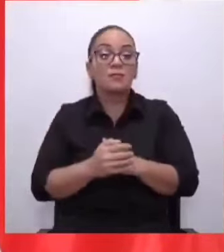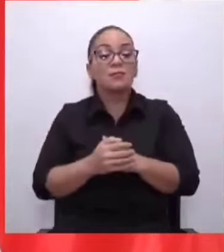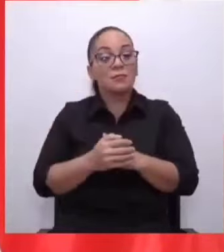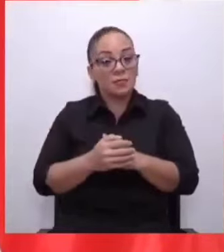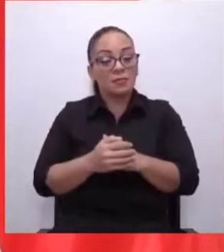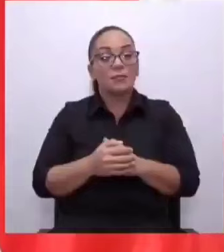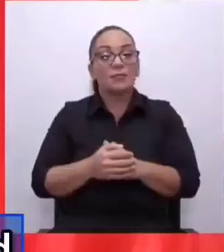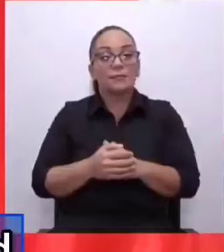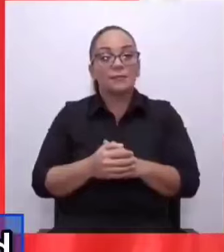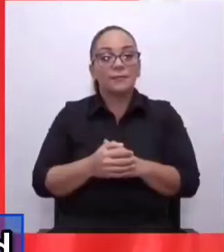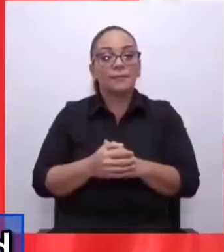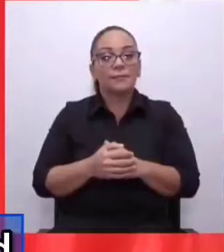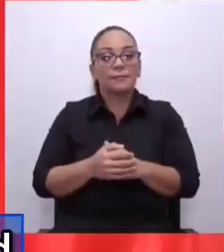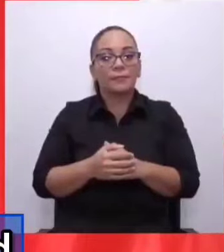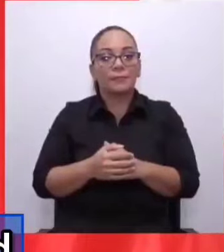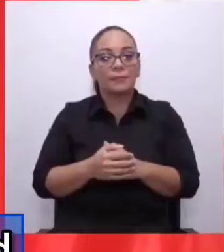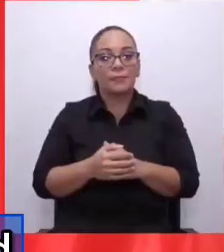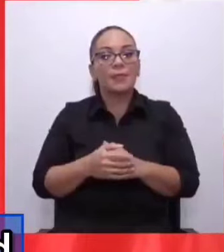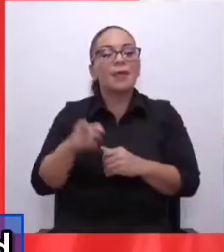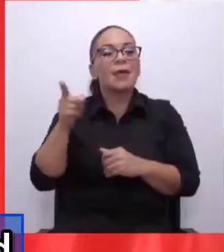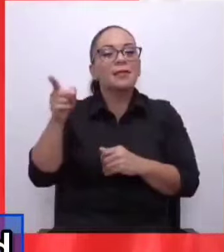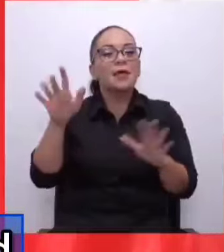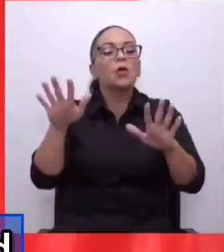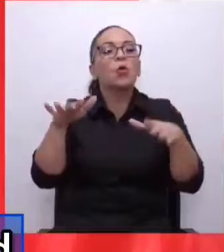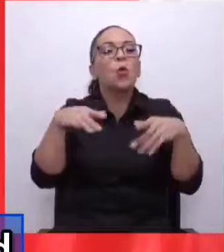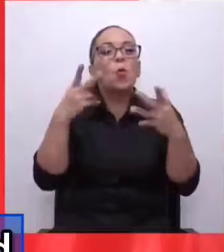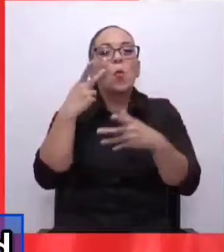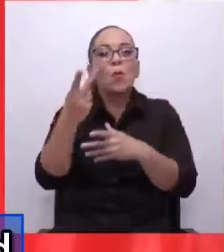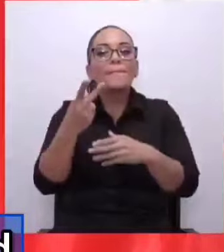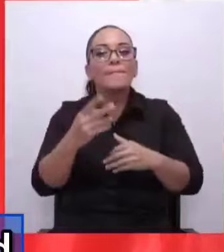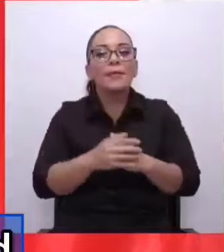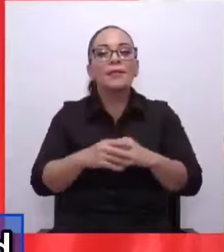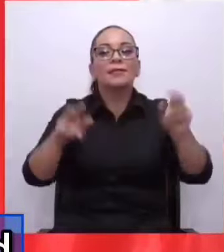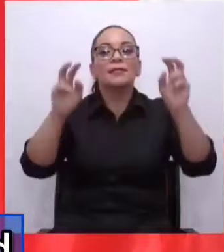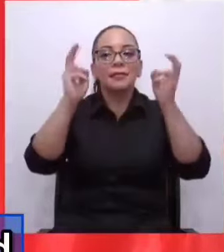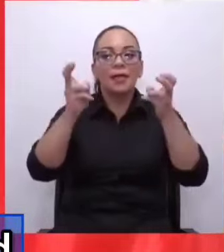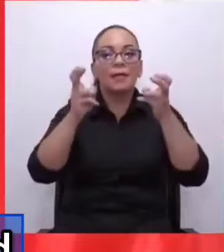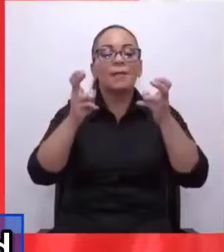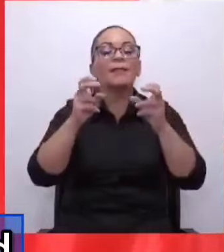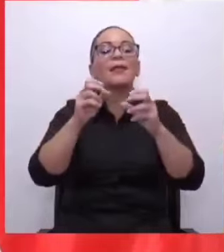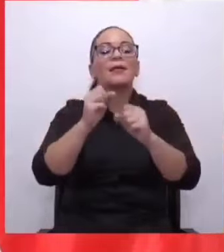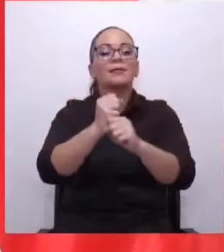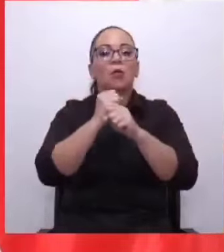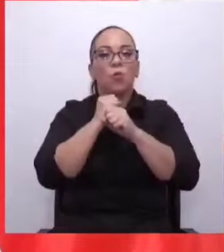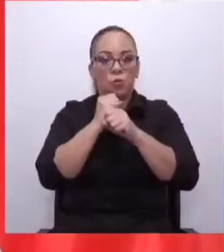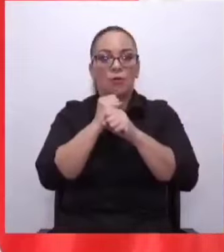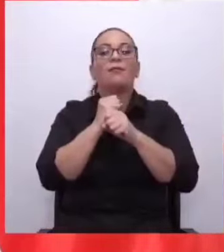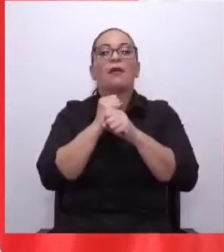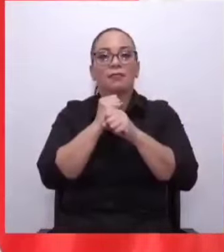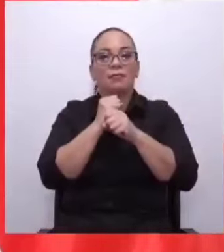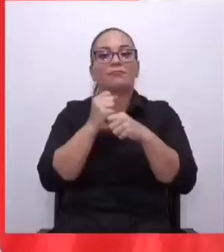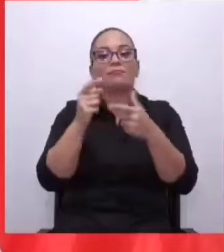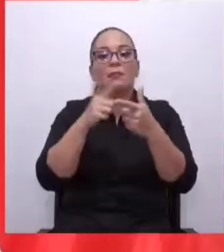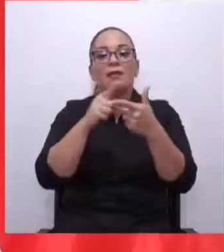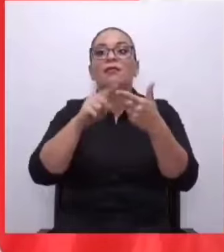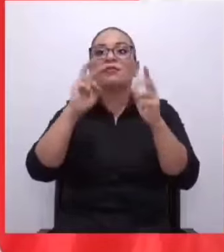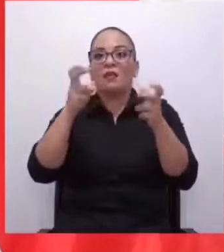cómo ve ella el tema de la seguridad y el narcotráfico.